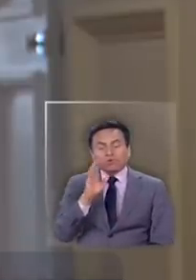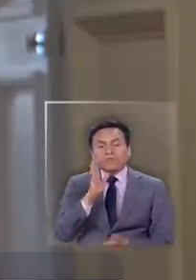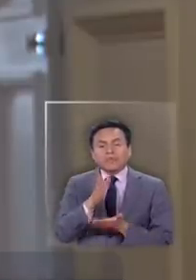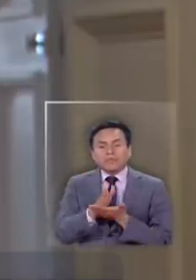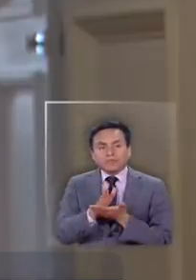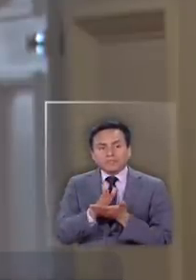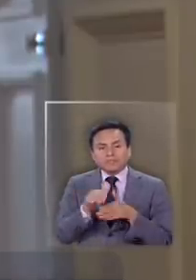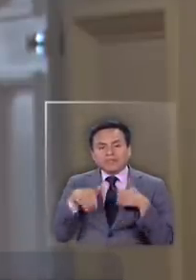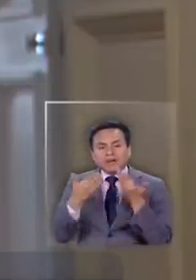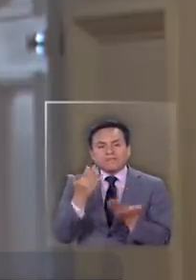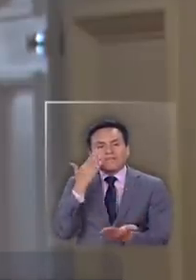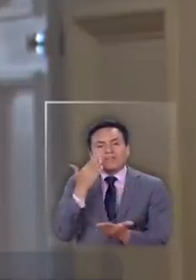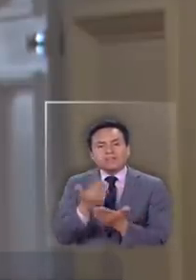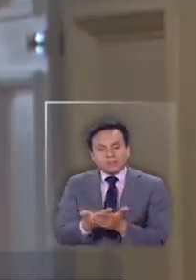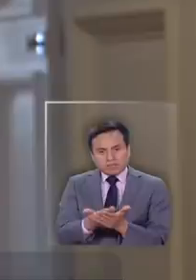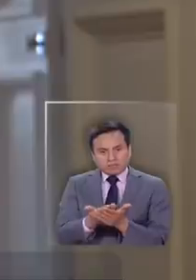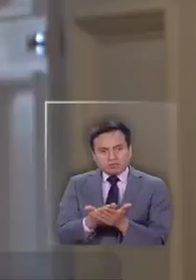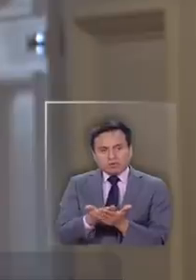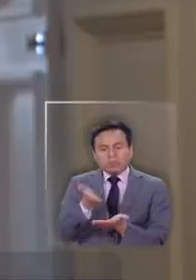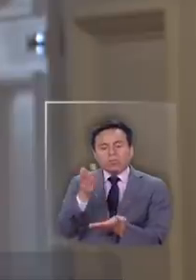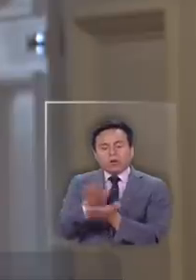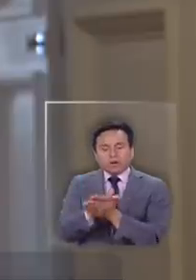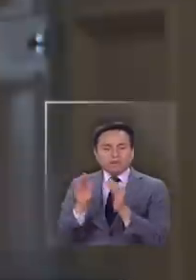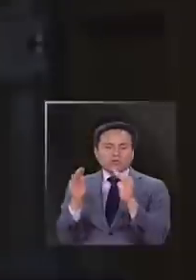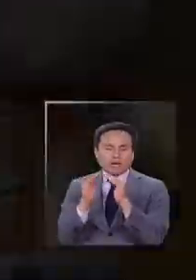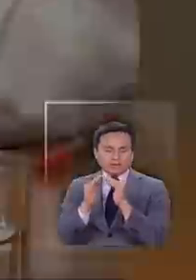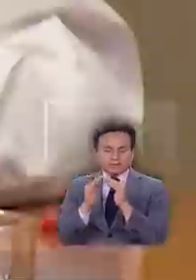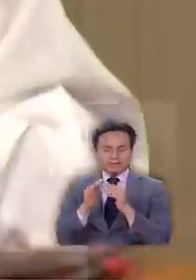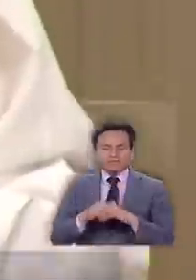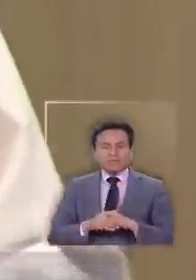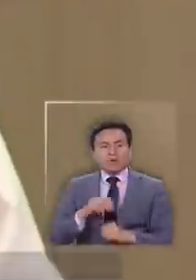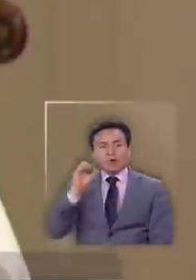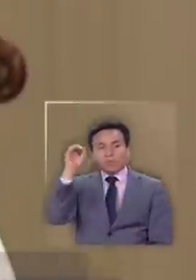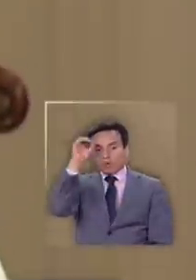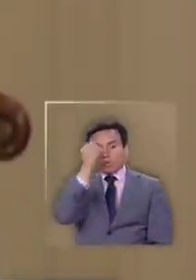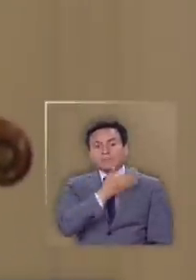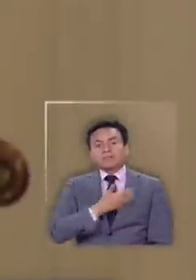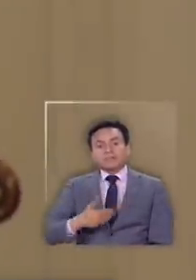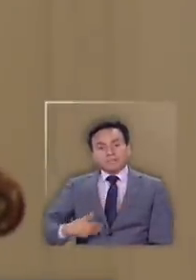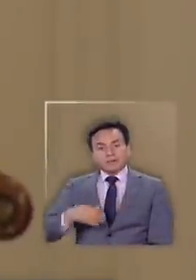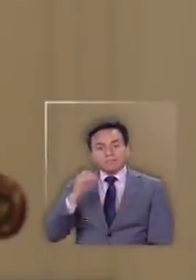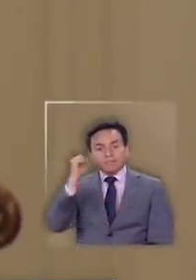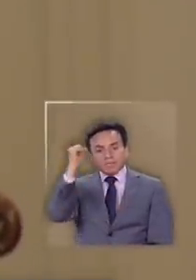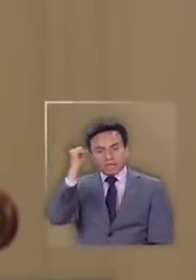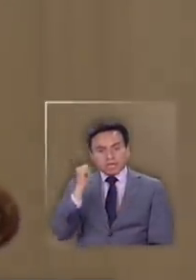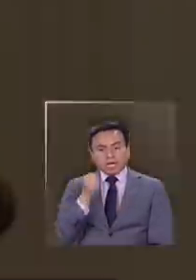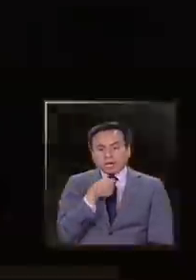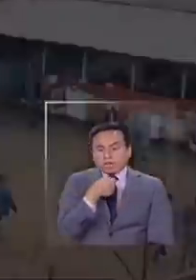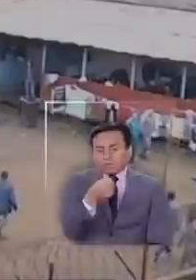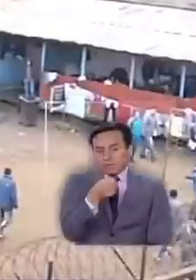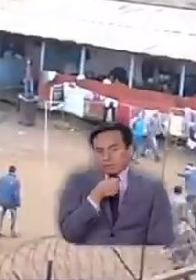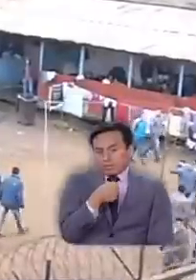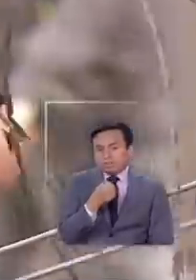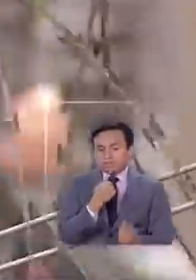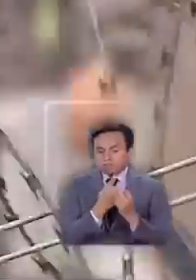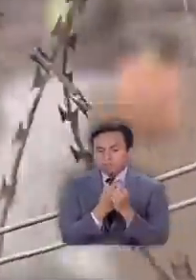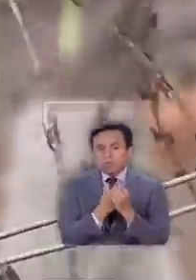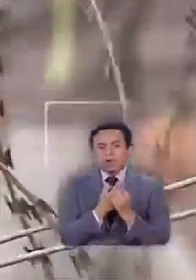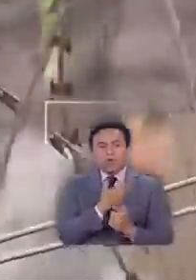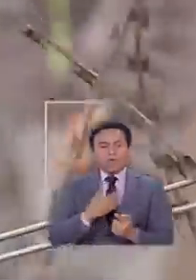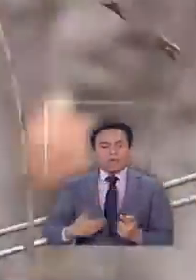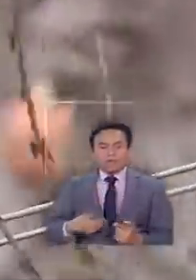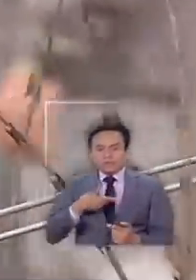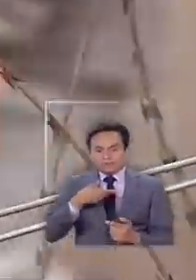debiésemos darle el beneficio de que se muera en su casa opinión del presidente Piñera en una entrevista a Díaz que el gobierno le diera